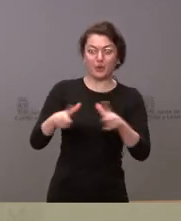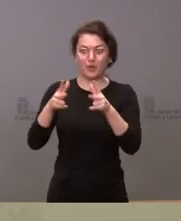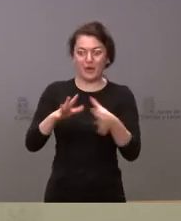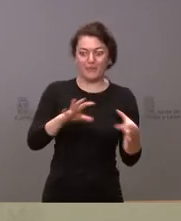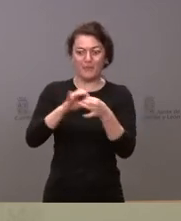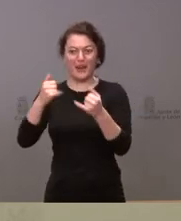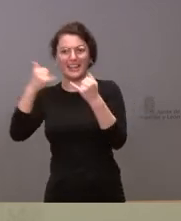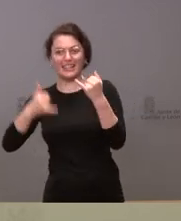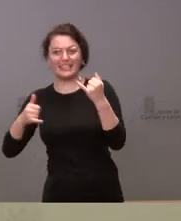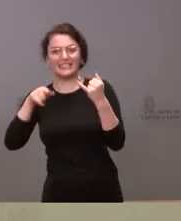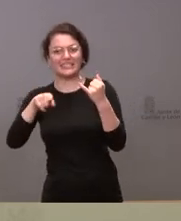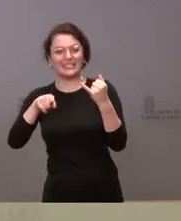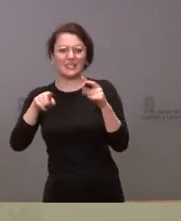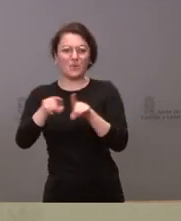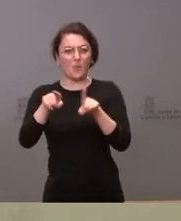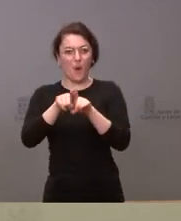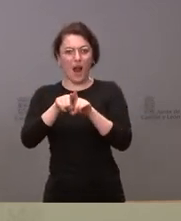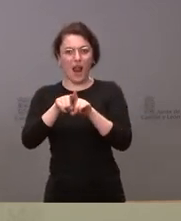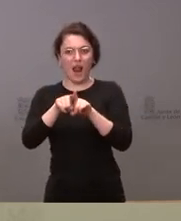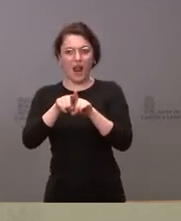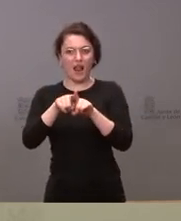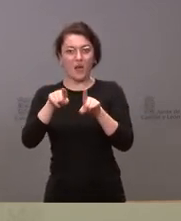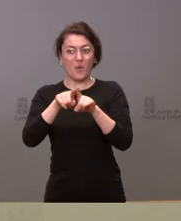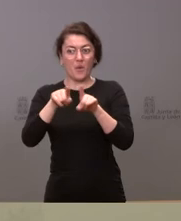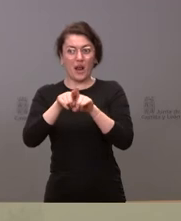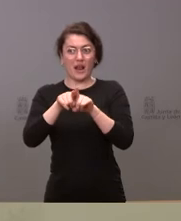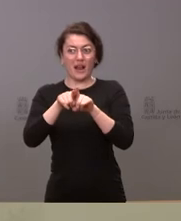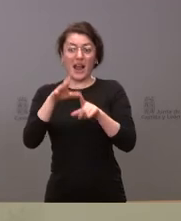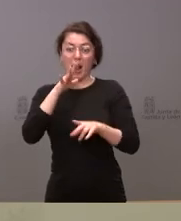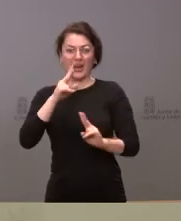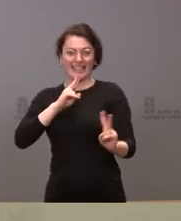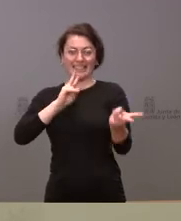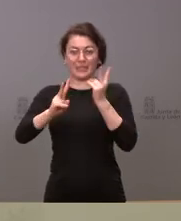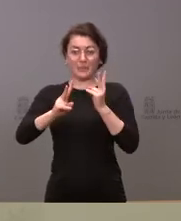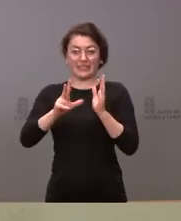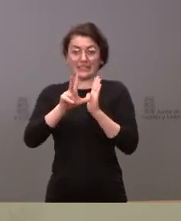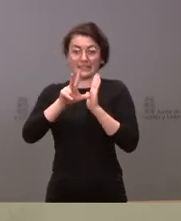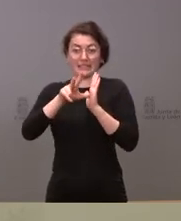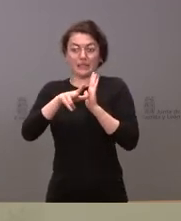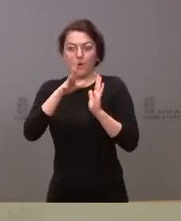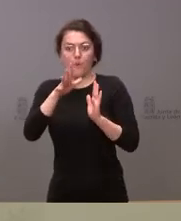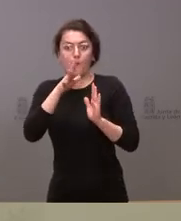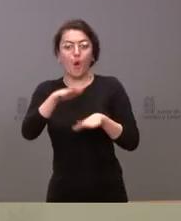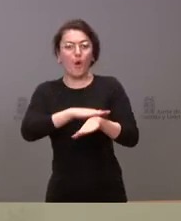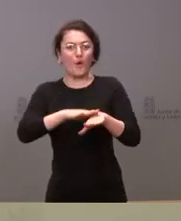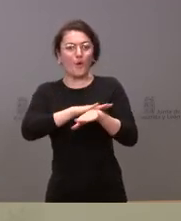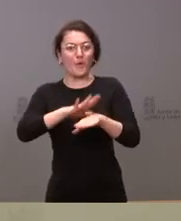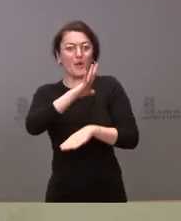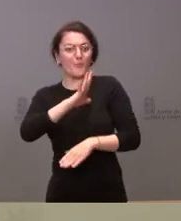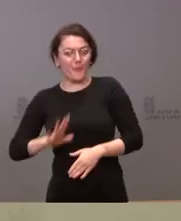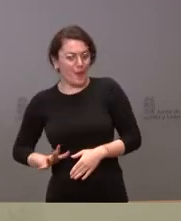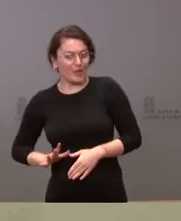ha retrasado esta respuesta por parte de la comunidad como consecuencia de mantener un Gobierno en funciones durante estos meses?